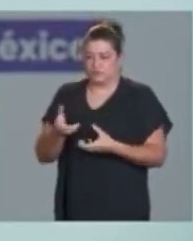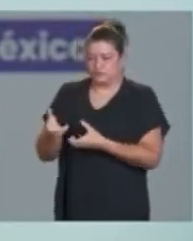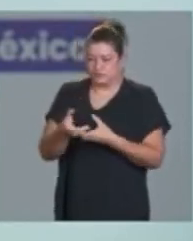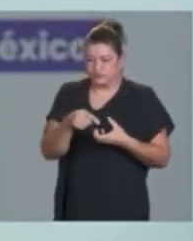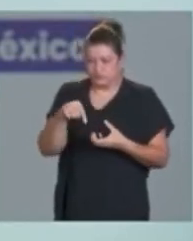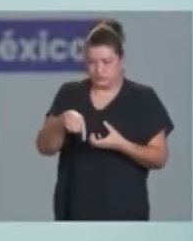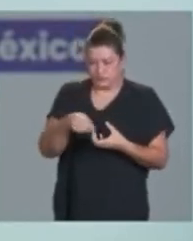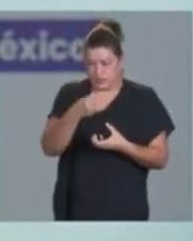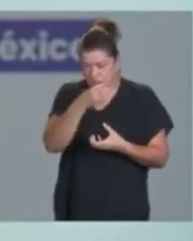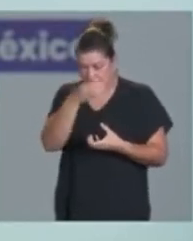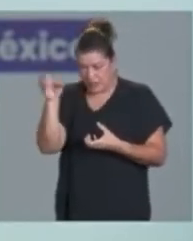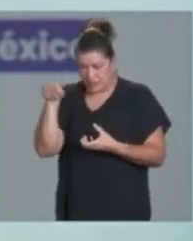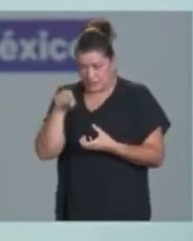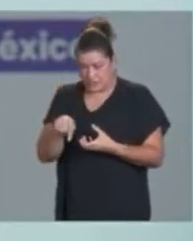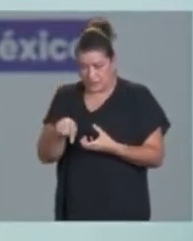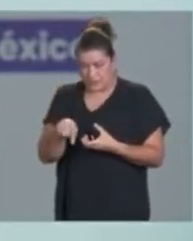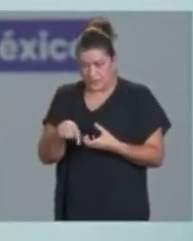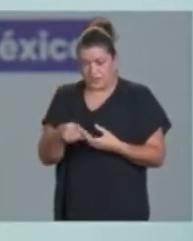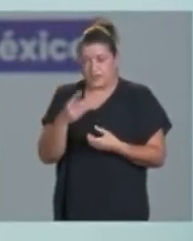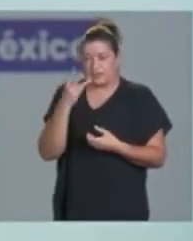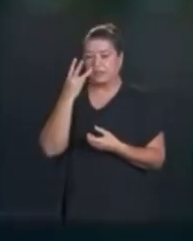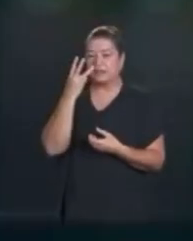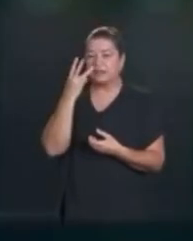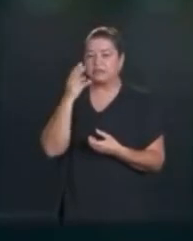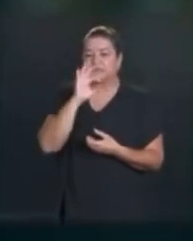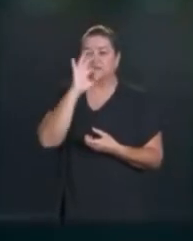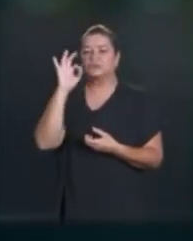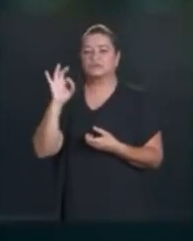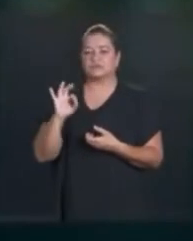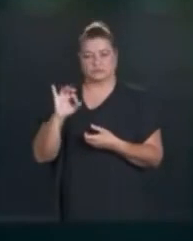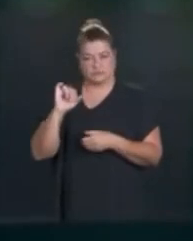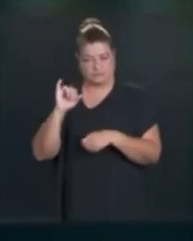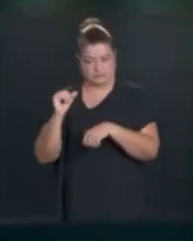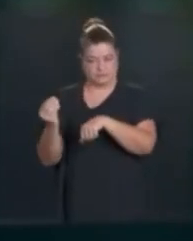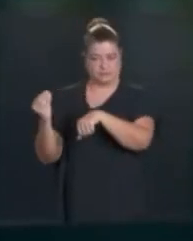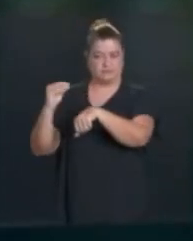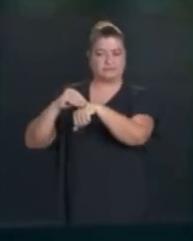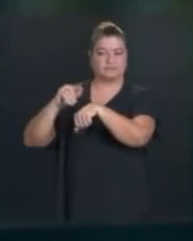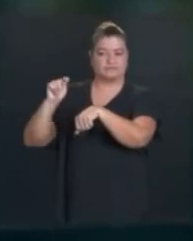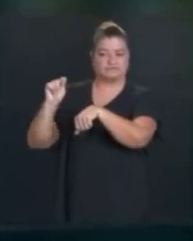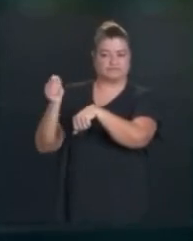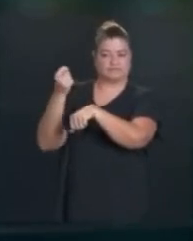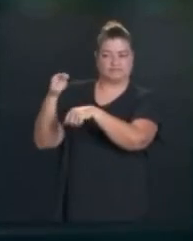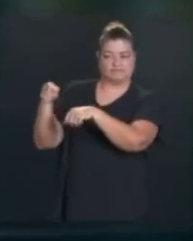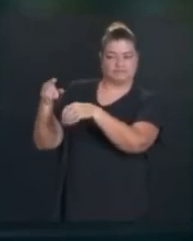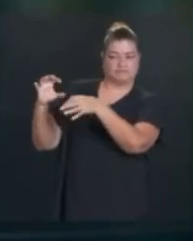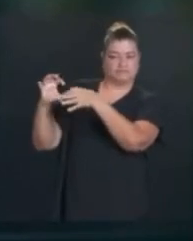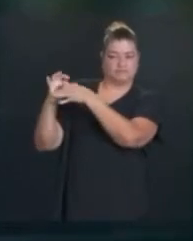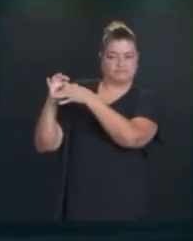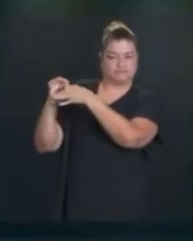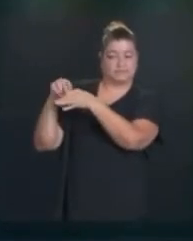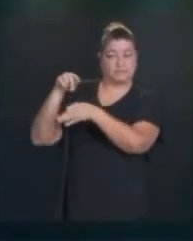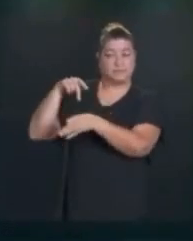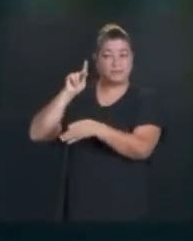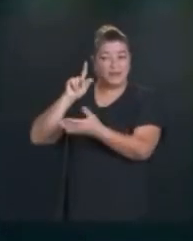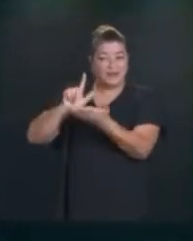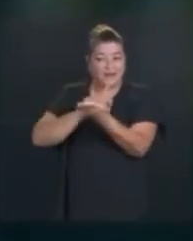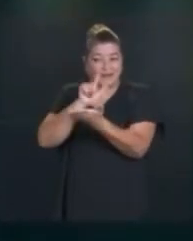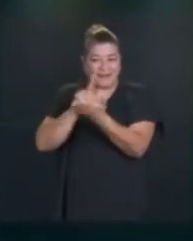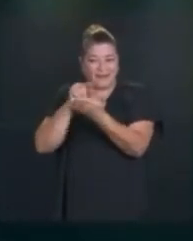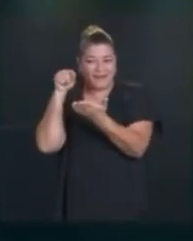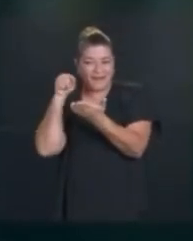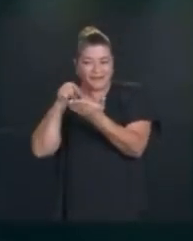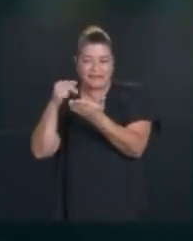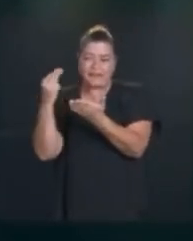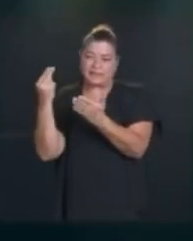% está tecnificado. Hay que modificar también la Ley Nacional del Agua para que pueda liberarse parte de esos derechos. Pero vamos a